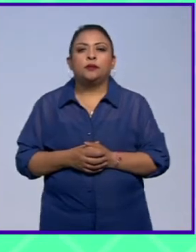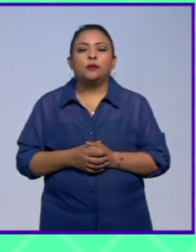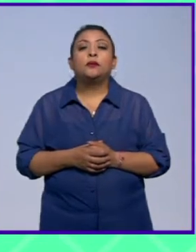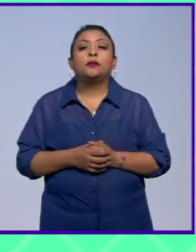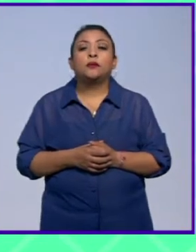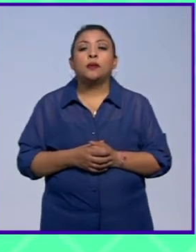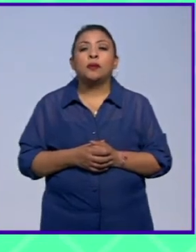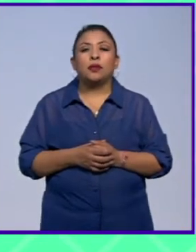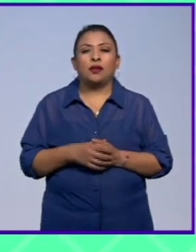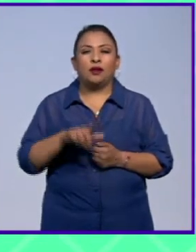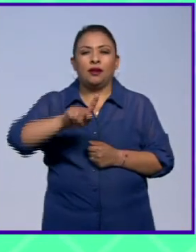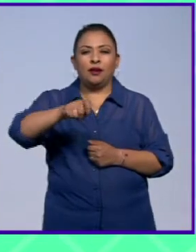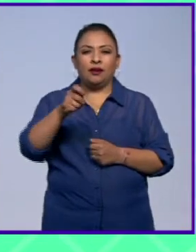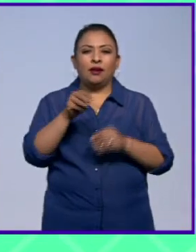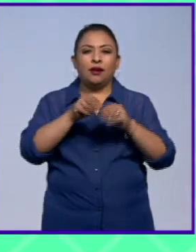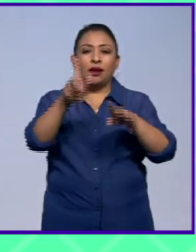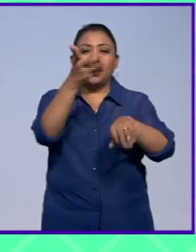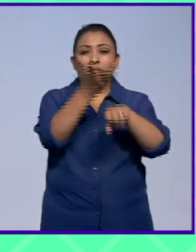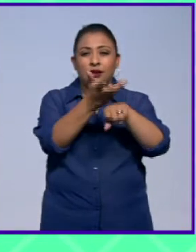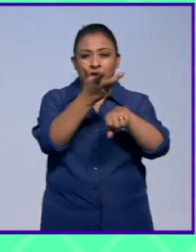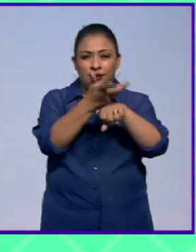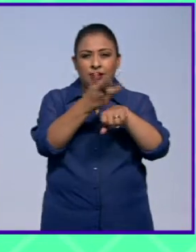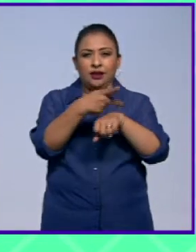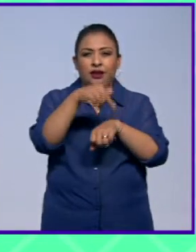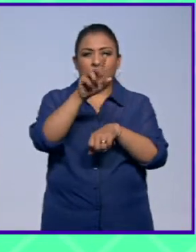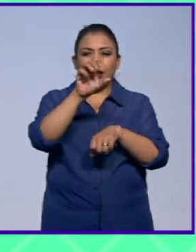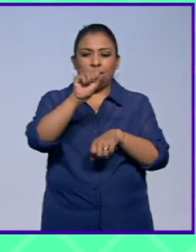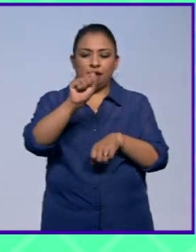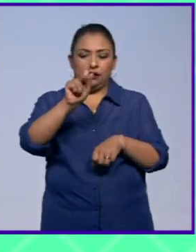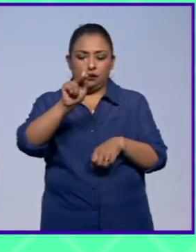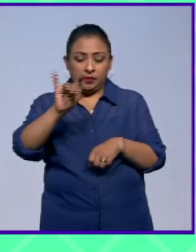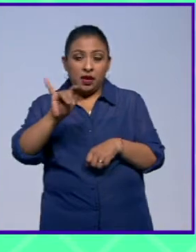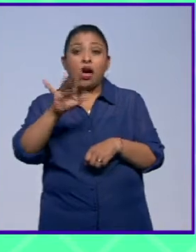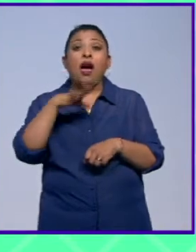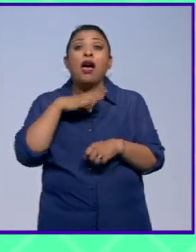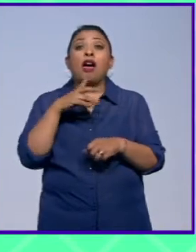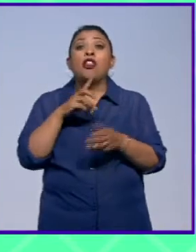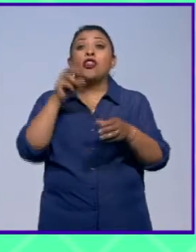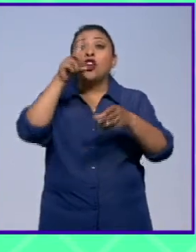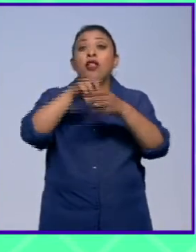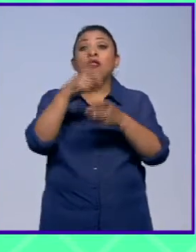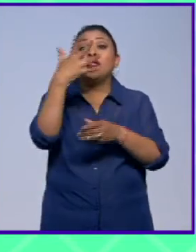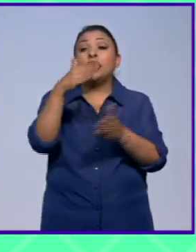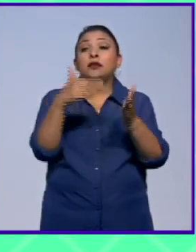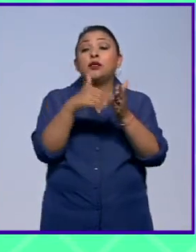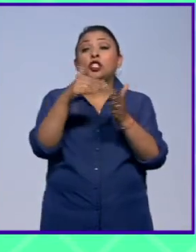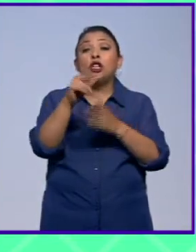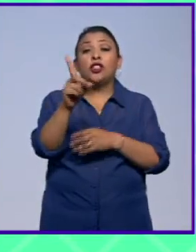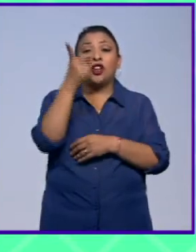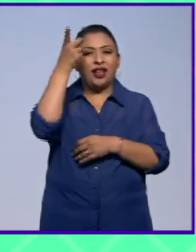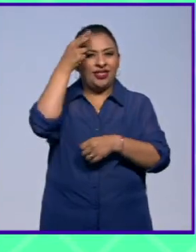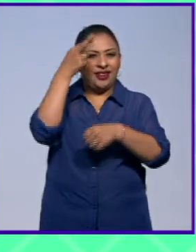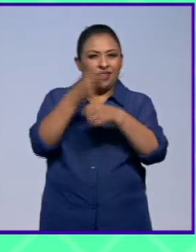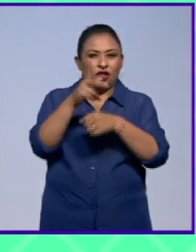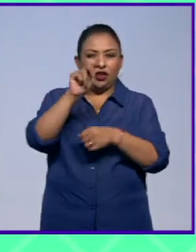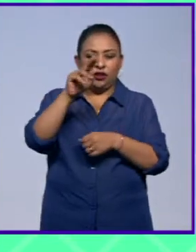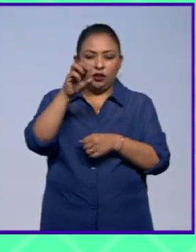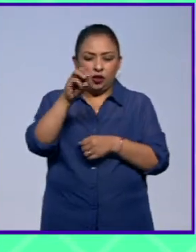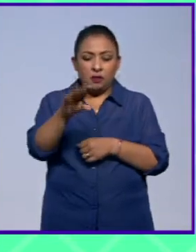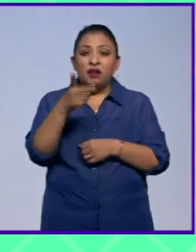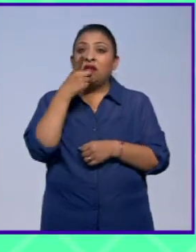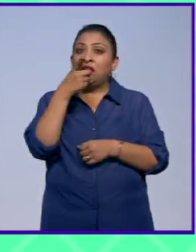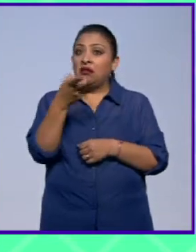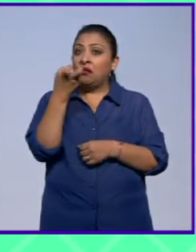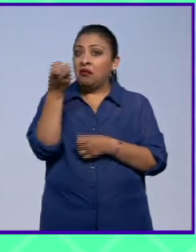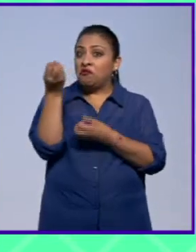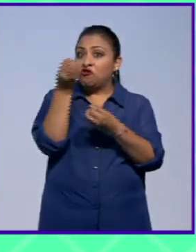La radiodifusora de Estados Unidos KEXP recibió una donación de 10 millones de dólares su director Thomas Mara consideró